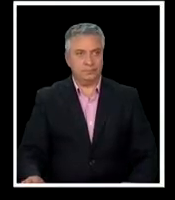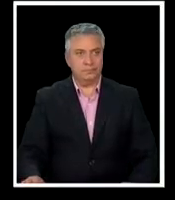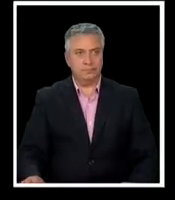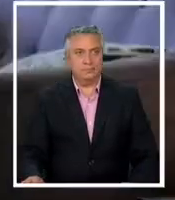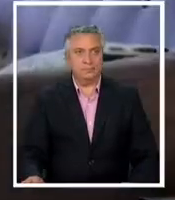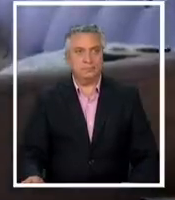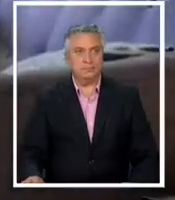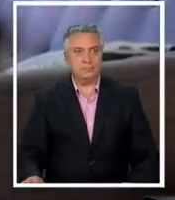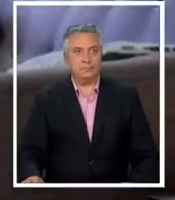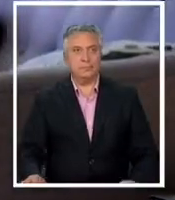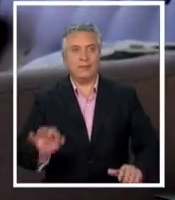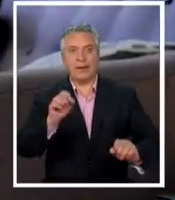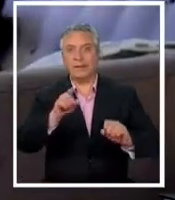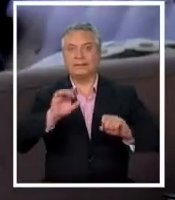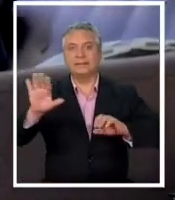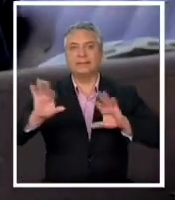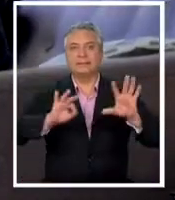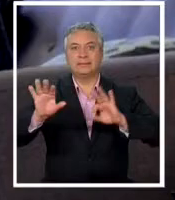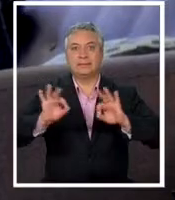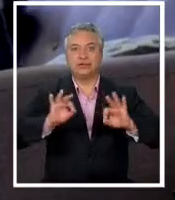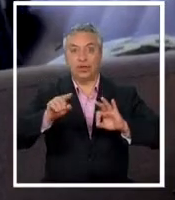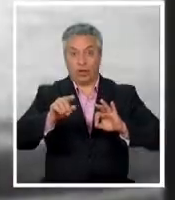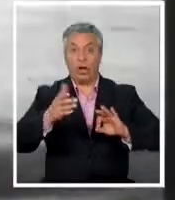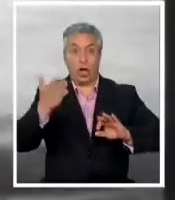La épica selección del 62